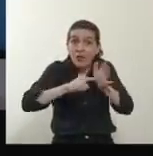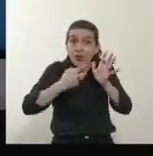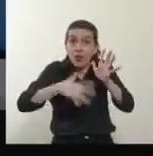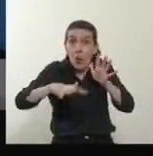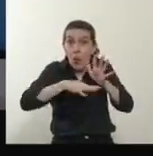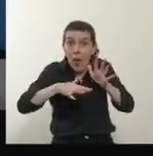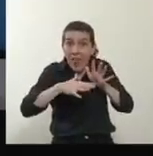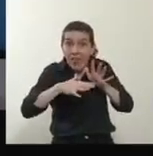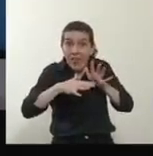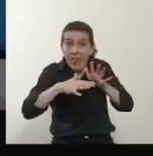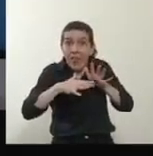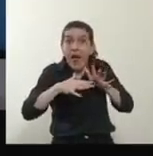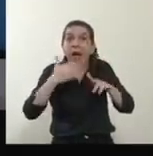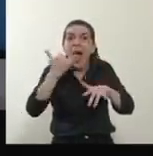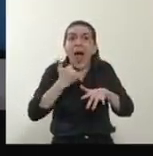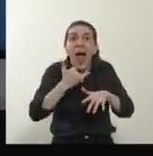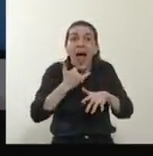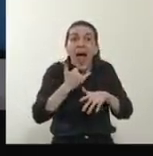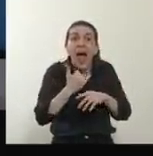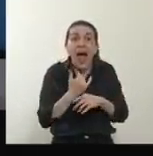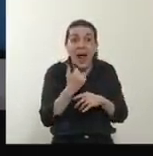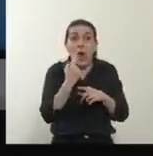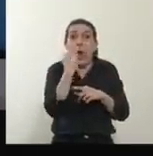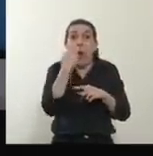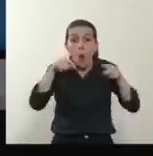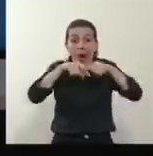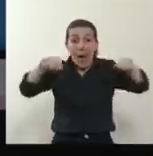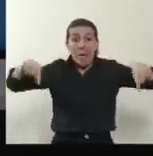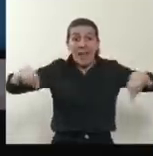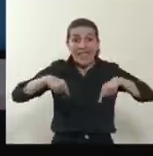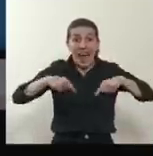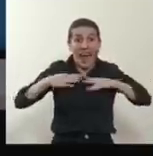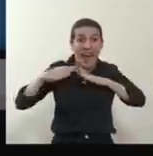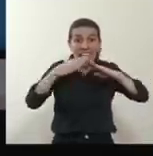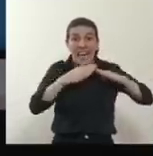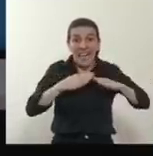habido alrededor de 5 contagios por cada manzana de Buenos Aires.